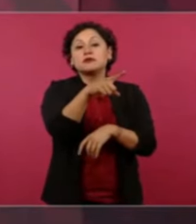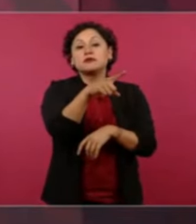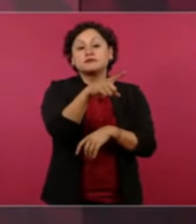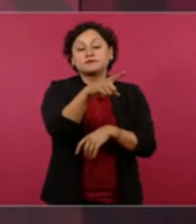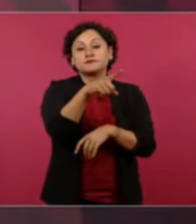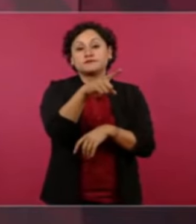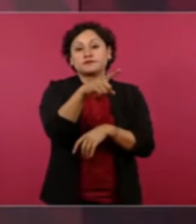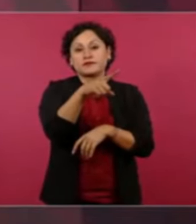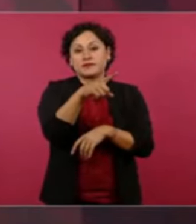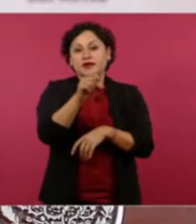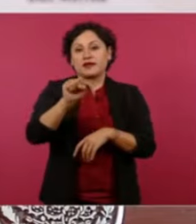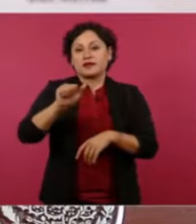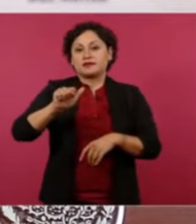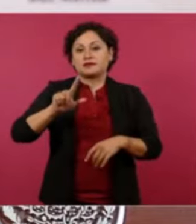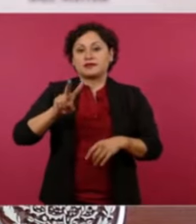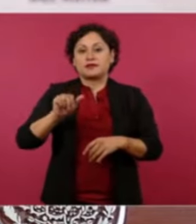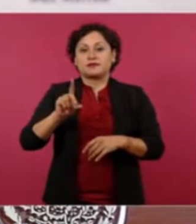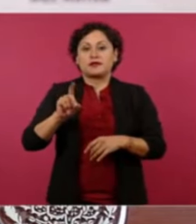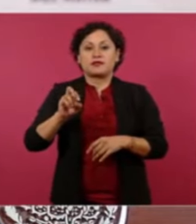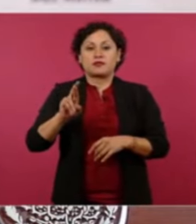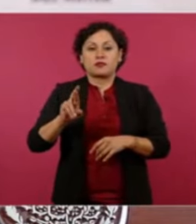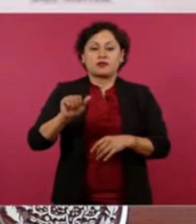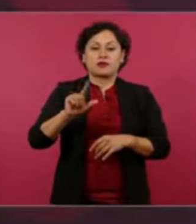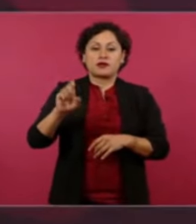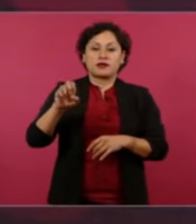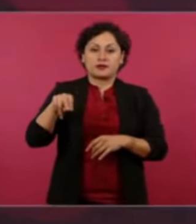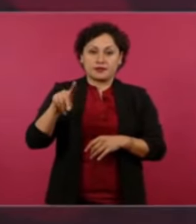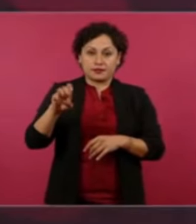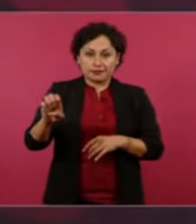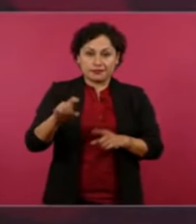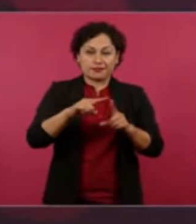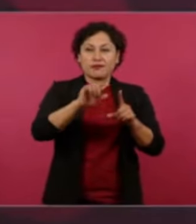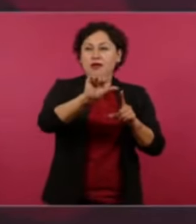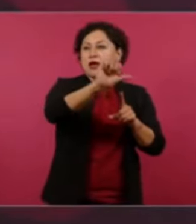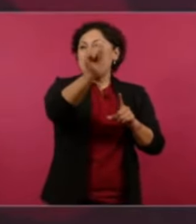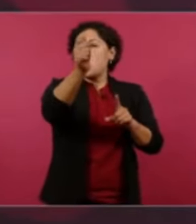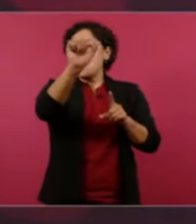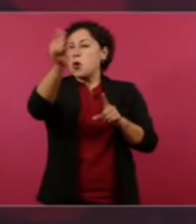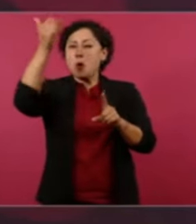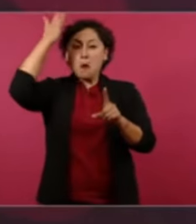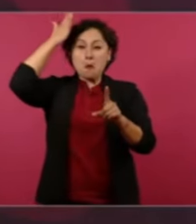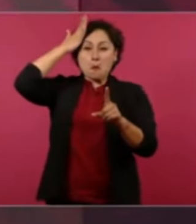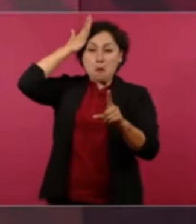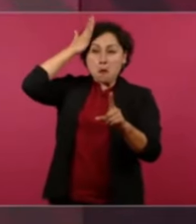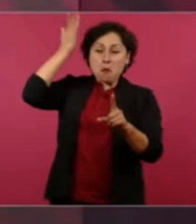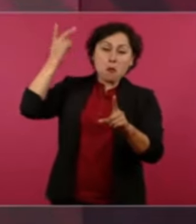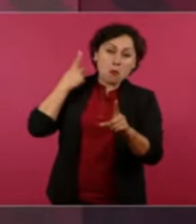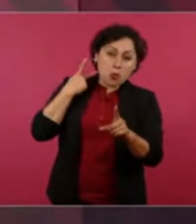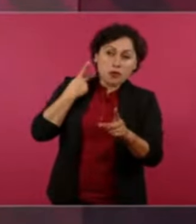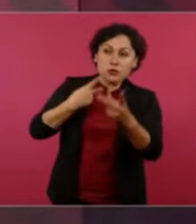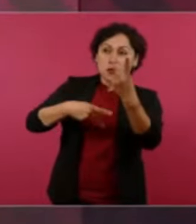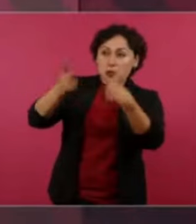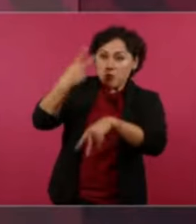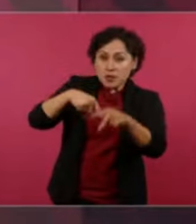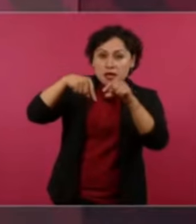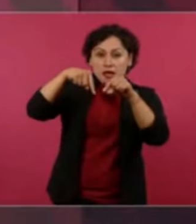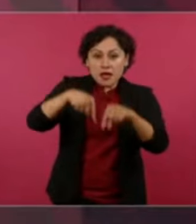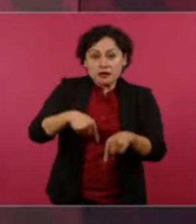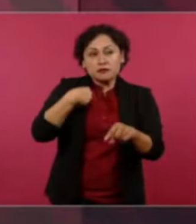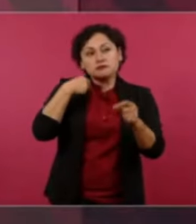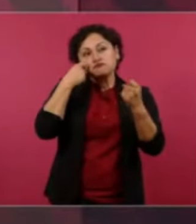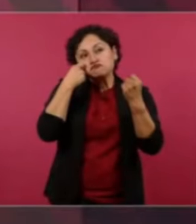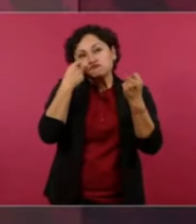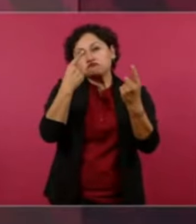Salvador Allende y otros. Pero nadie, nadie